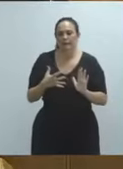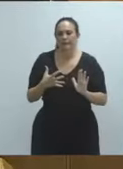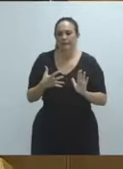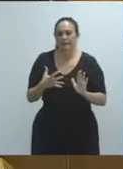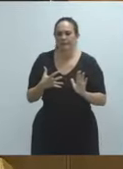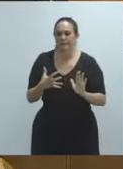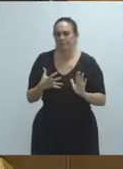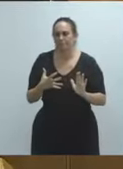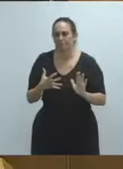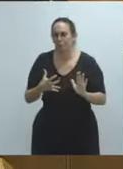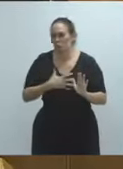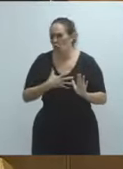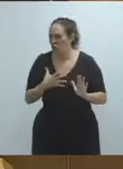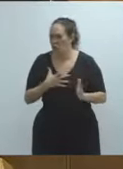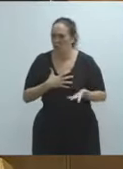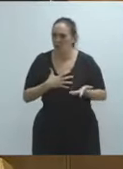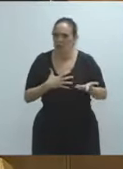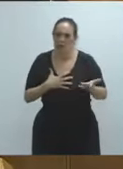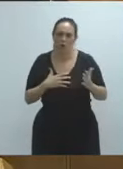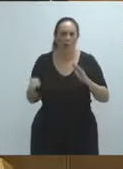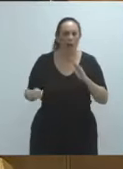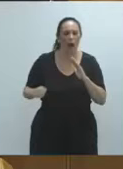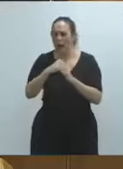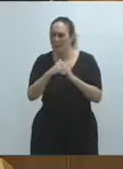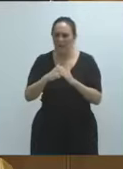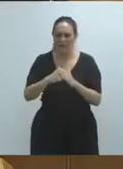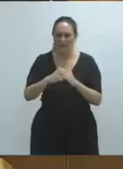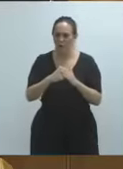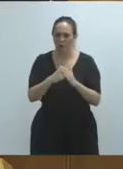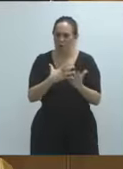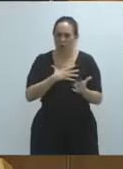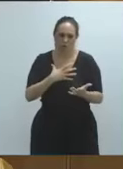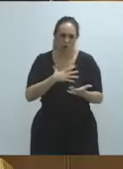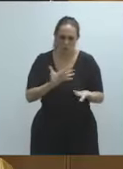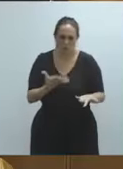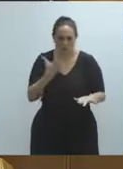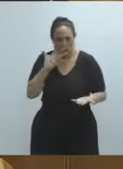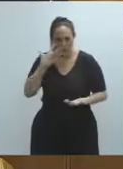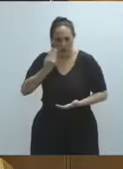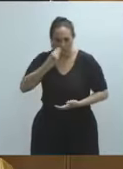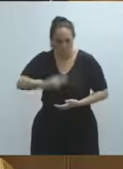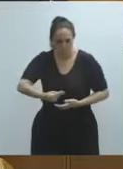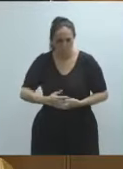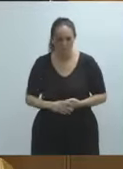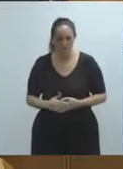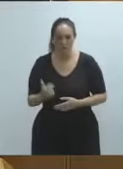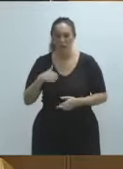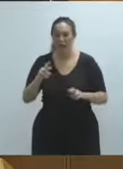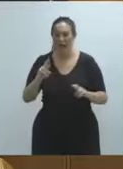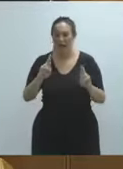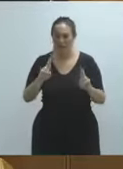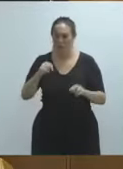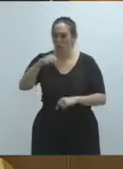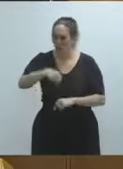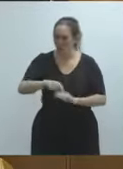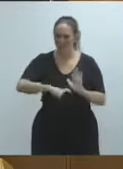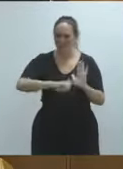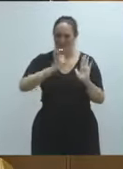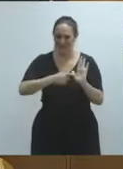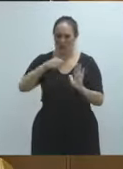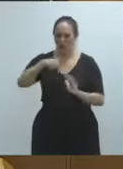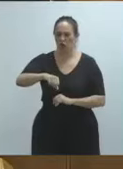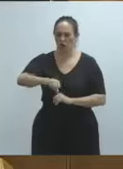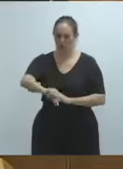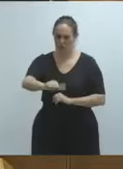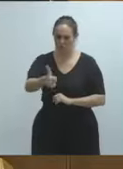con todo el potencial que tenía la misma. Yo espero y deseo que esta ley, la de hoy, la que se apruebe hoy,